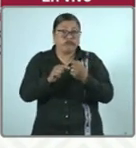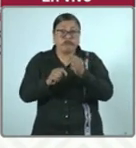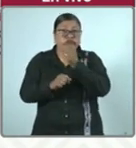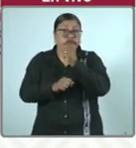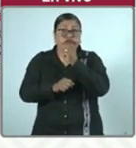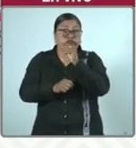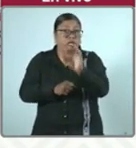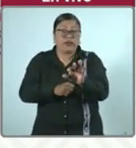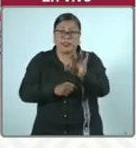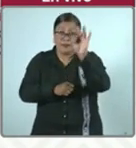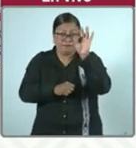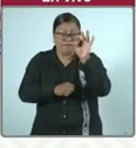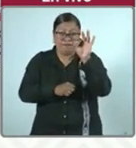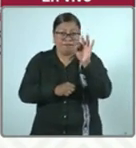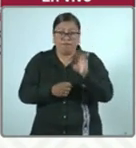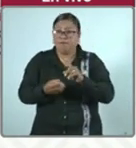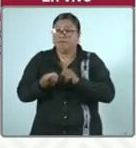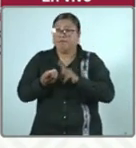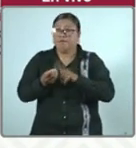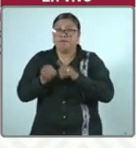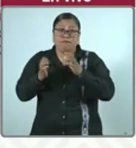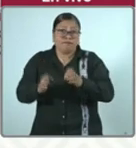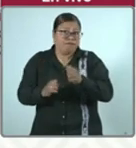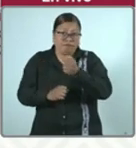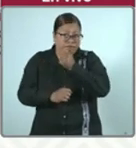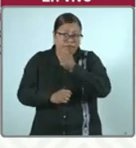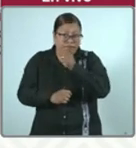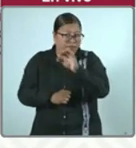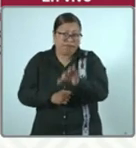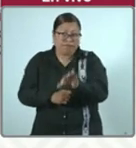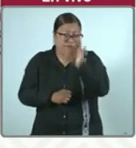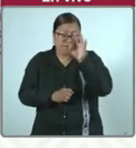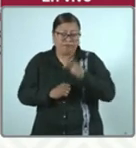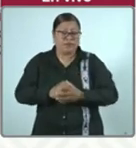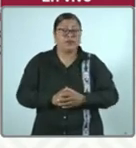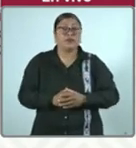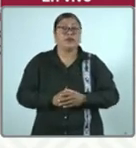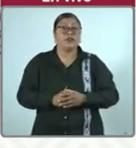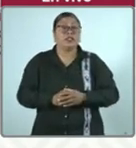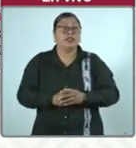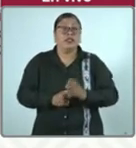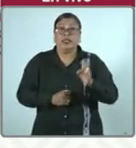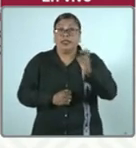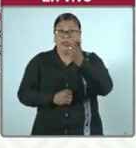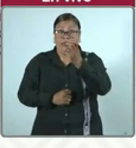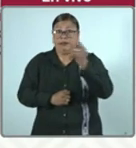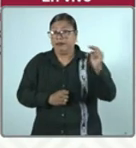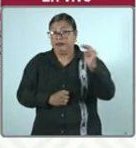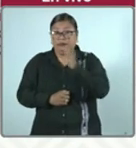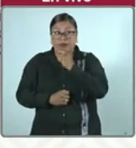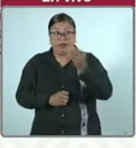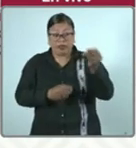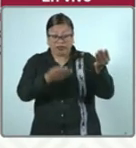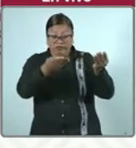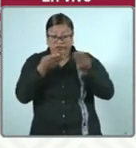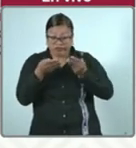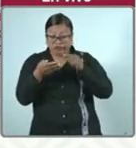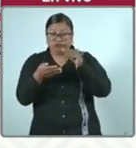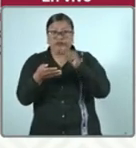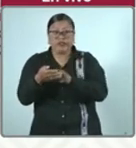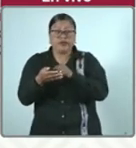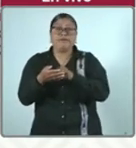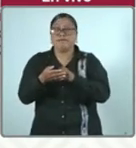no tenemos conocimiento sobre su paradero. Inmediatamente que nosotros recibimos estos reportes,